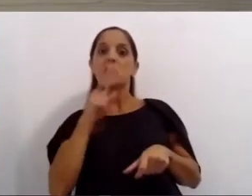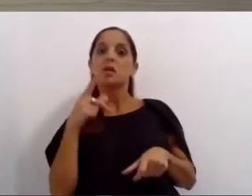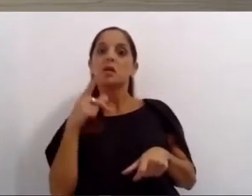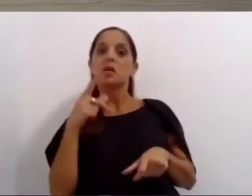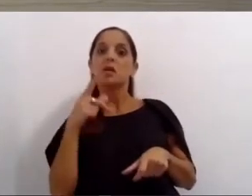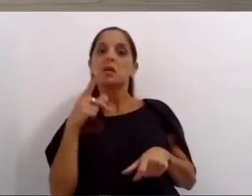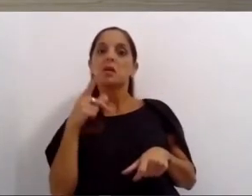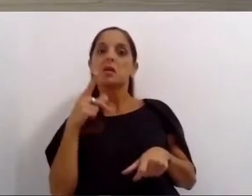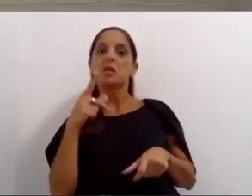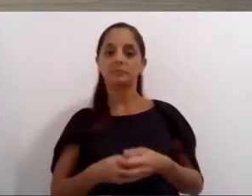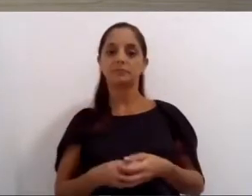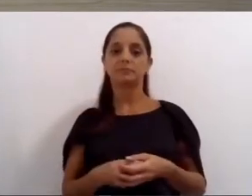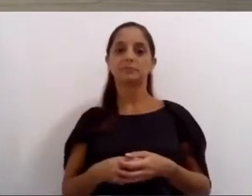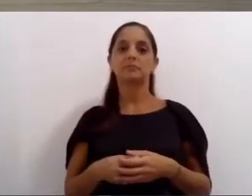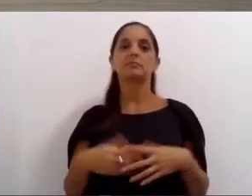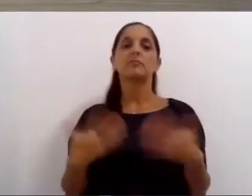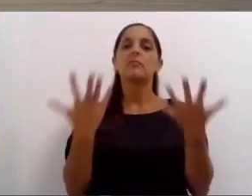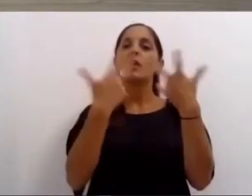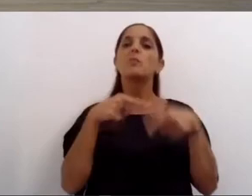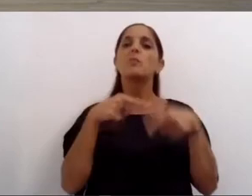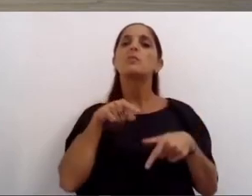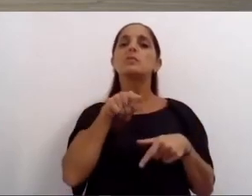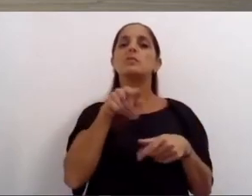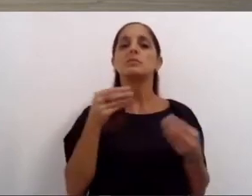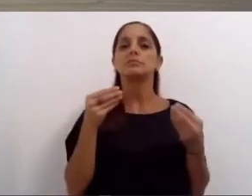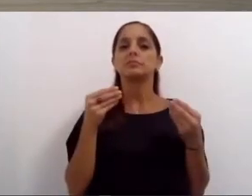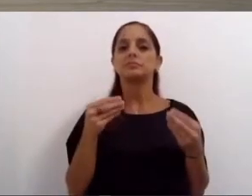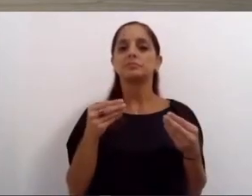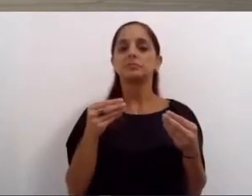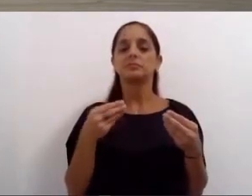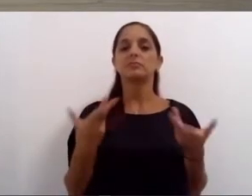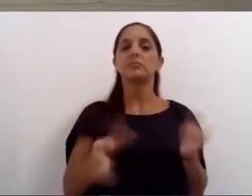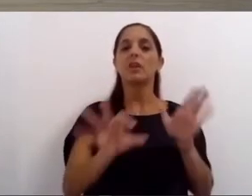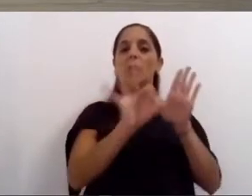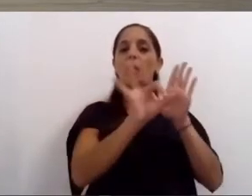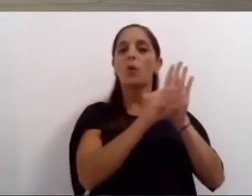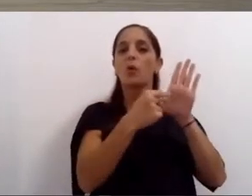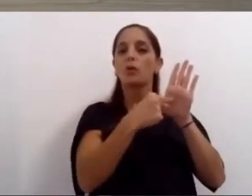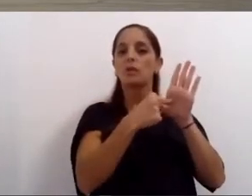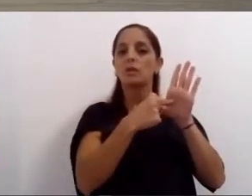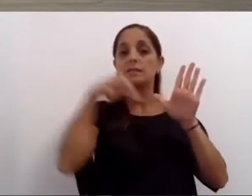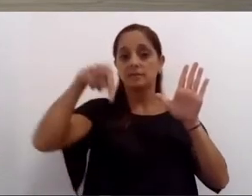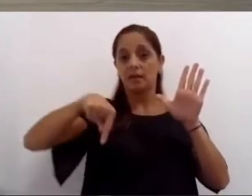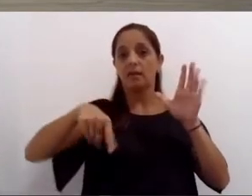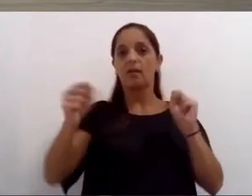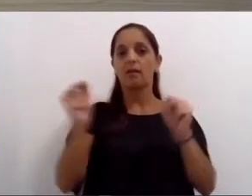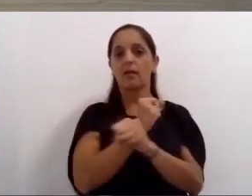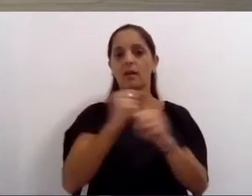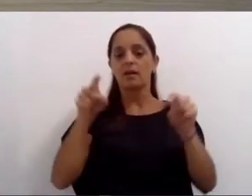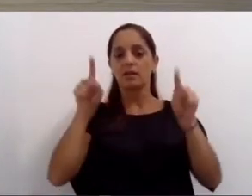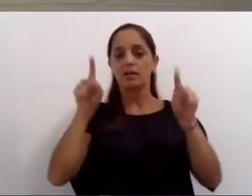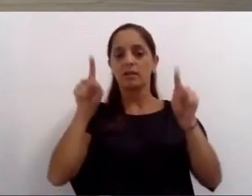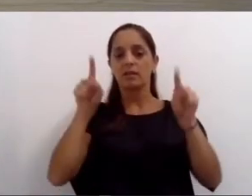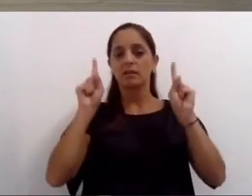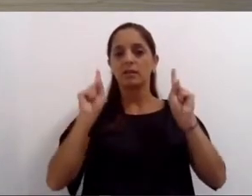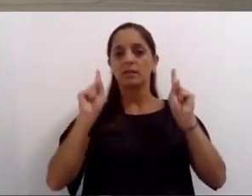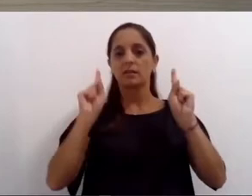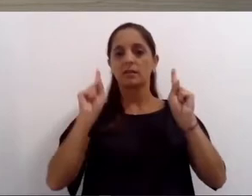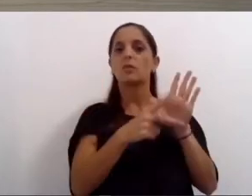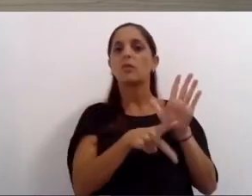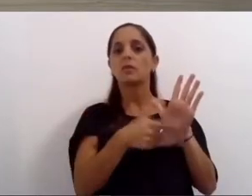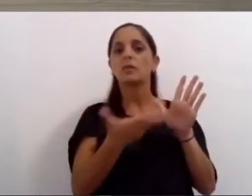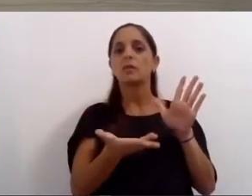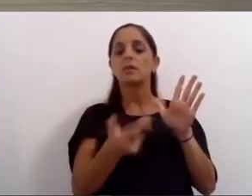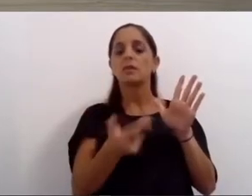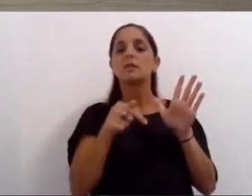tipo de comisiones este proyecto se vio fortalecido con ordenanzas también aprobadas por este consejo municipal en la actualidad